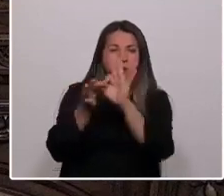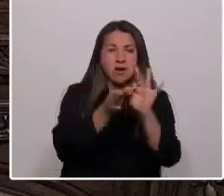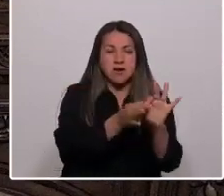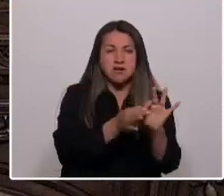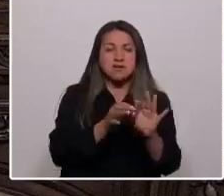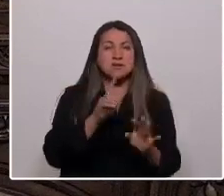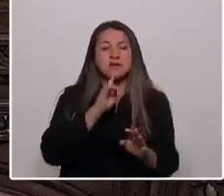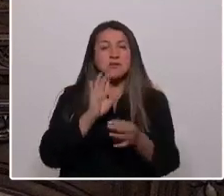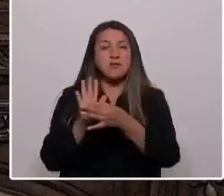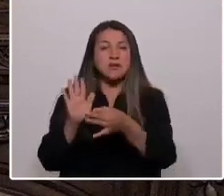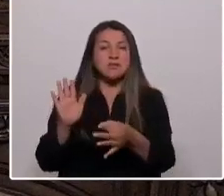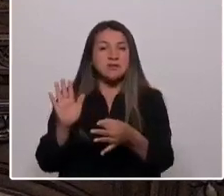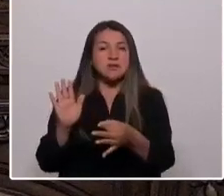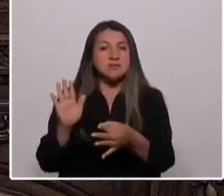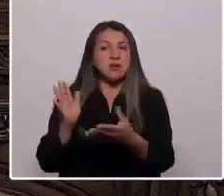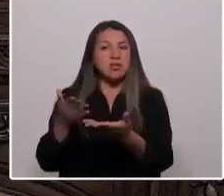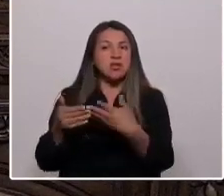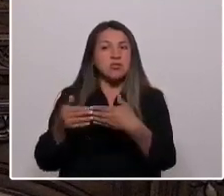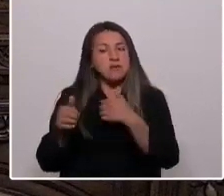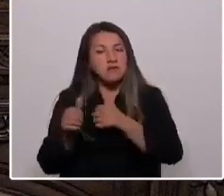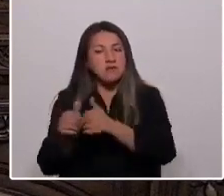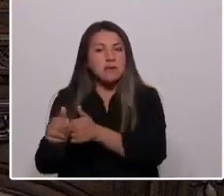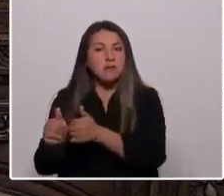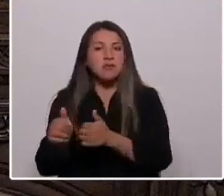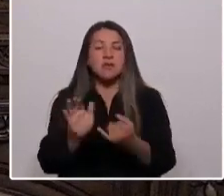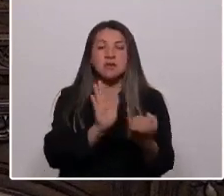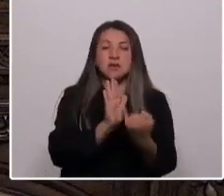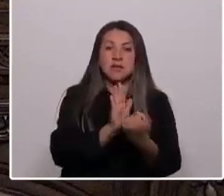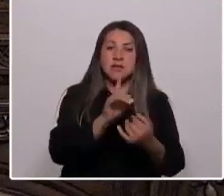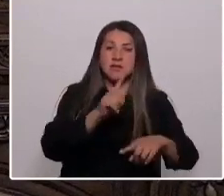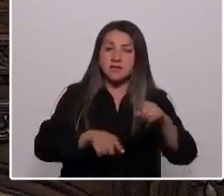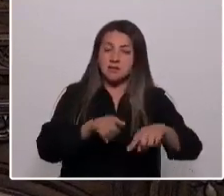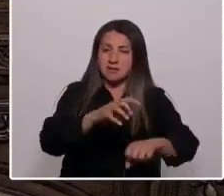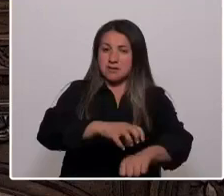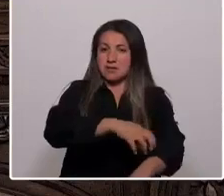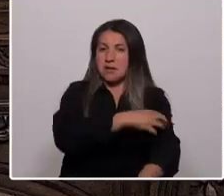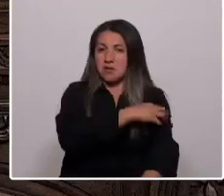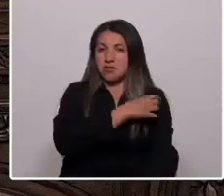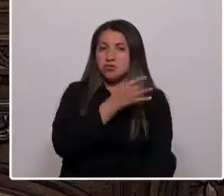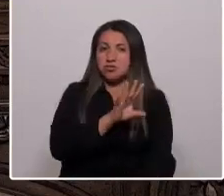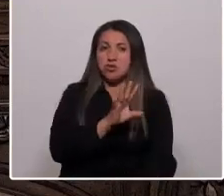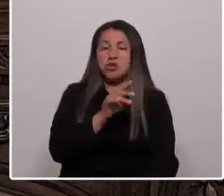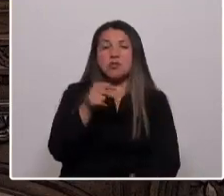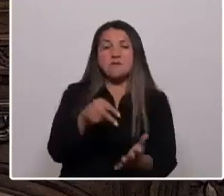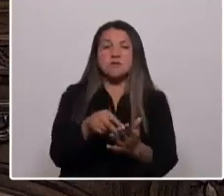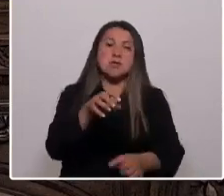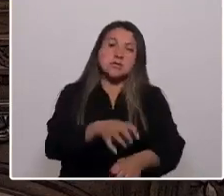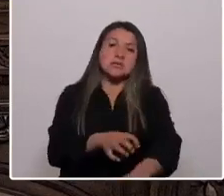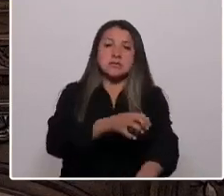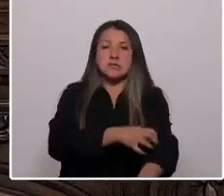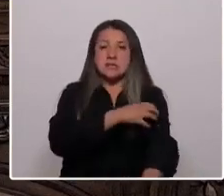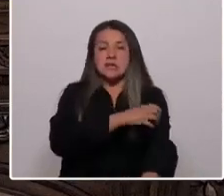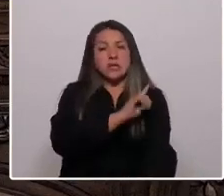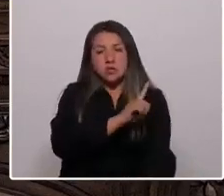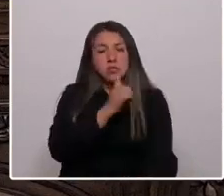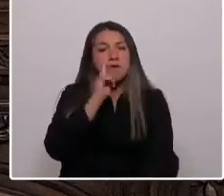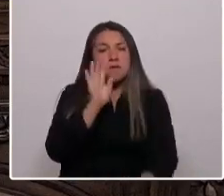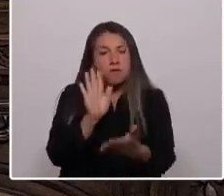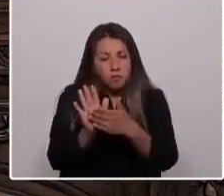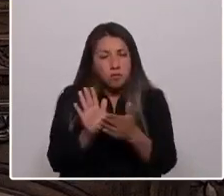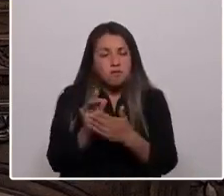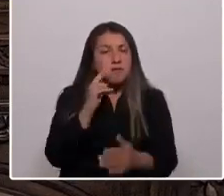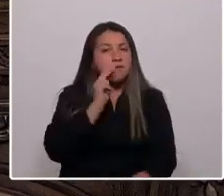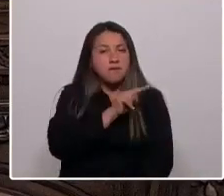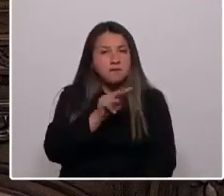el mapa y la identidad de los territorios, ya que no sólo esto se trata de una simple división territorial, sino de constatar y establecer que